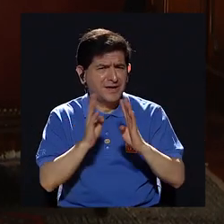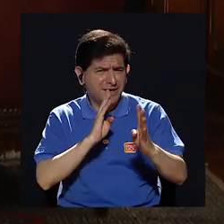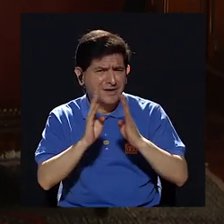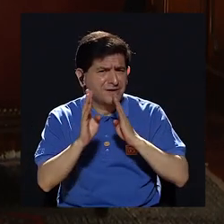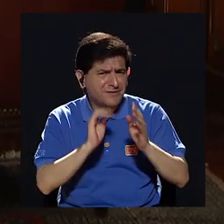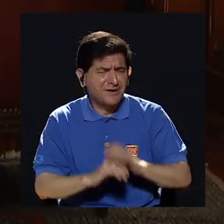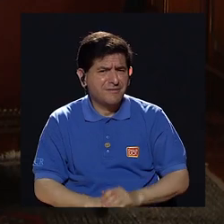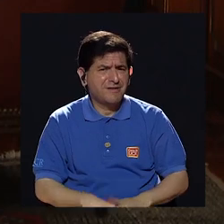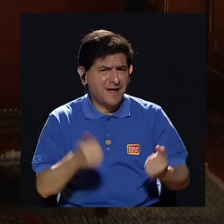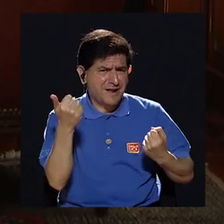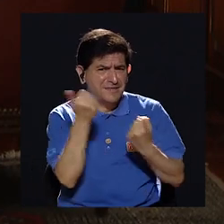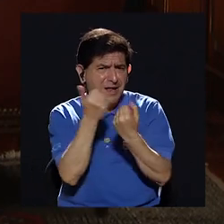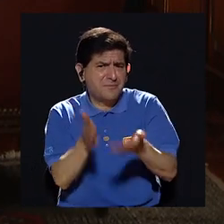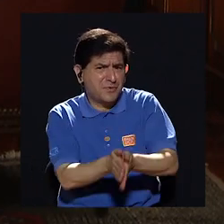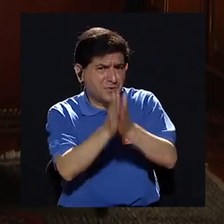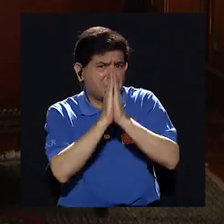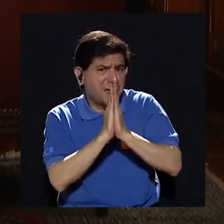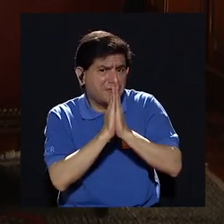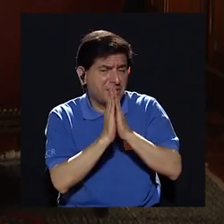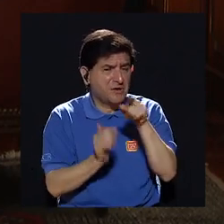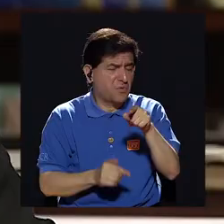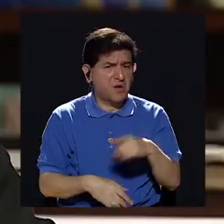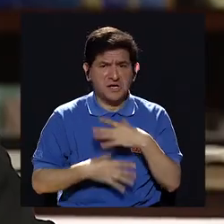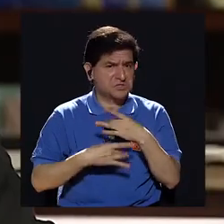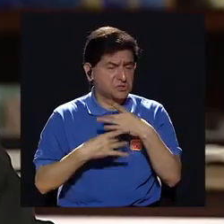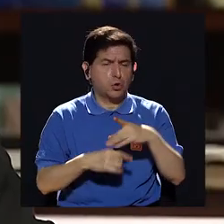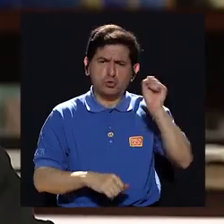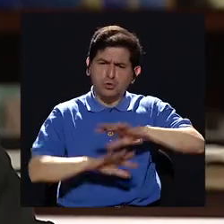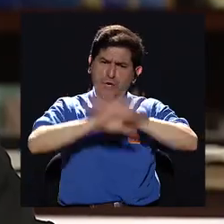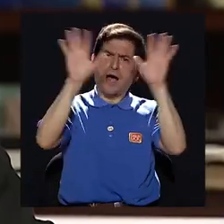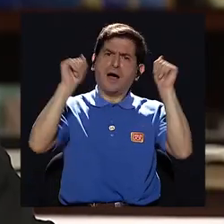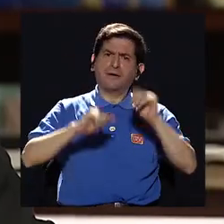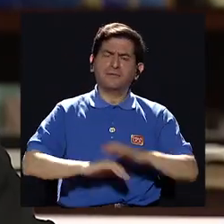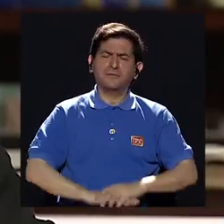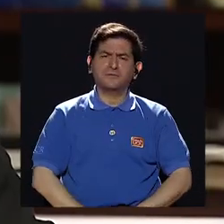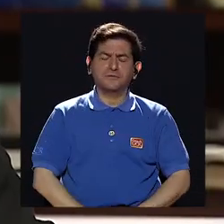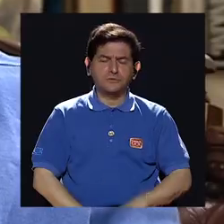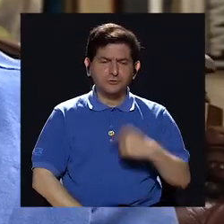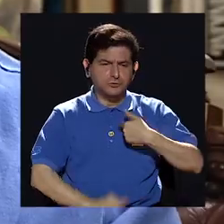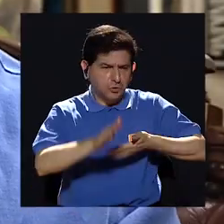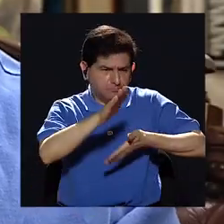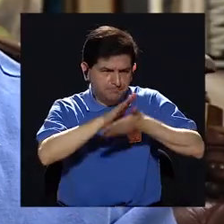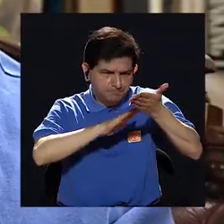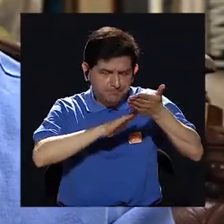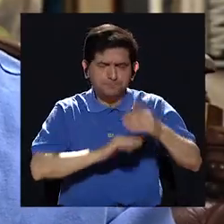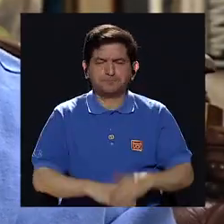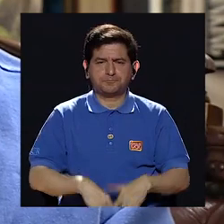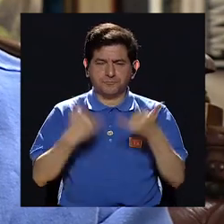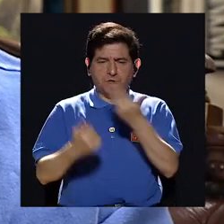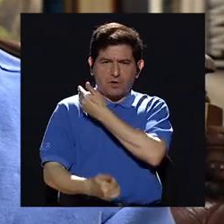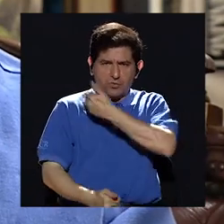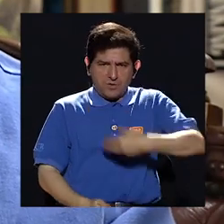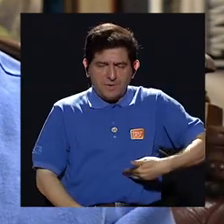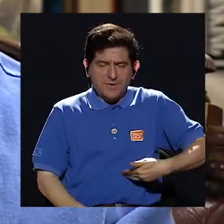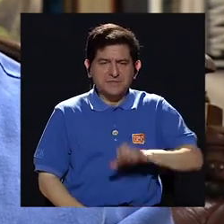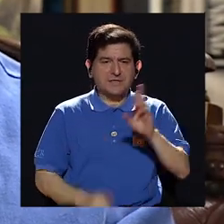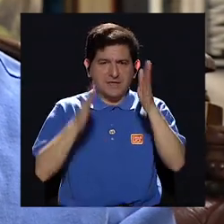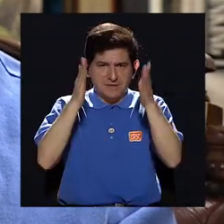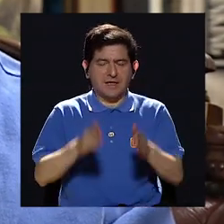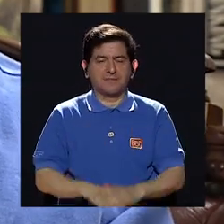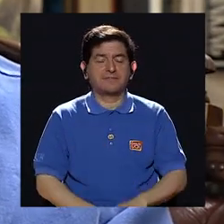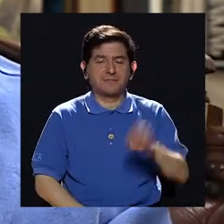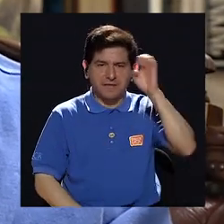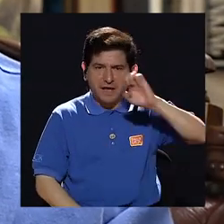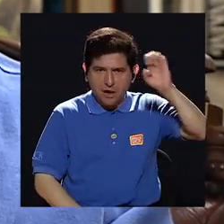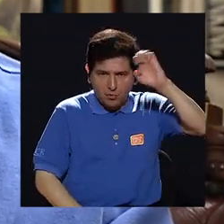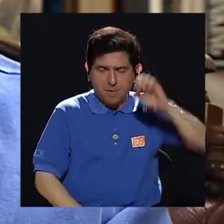apoyo que solicitamos o eso no le interesa? claro, claro porque bueno yo me fui con el actual presidente de los costarricenses